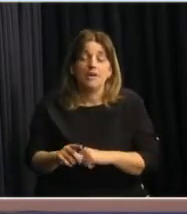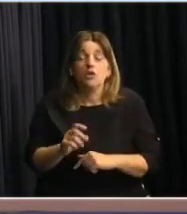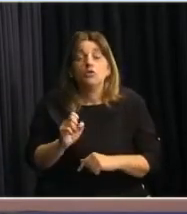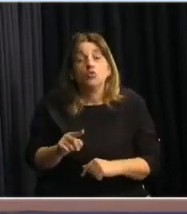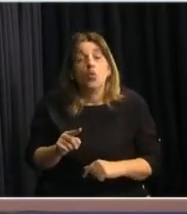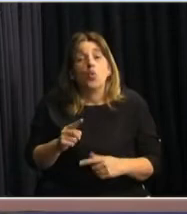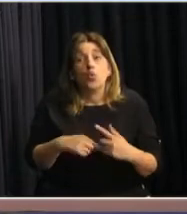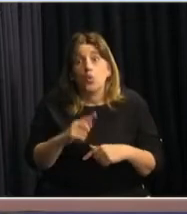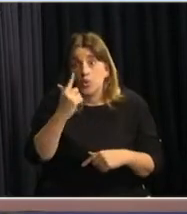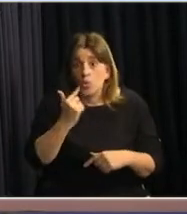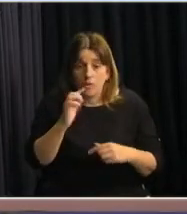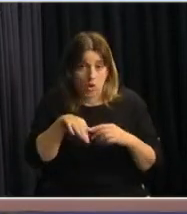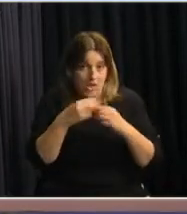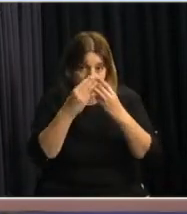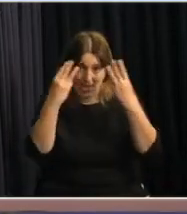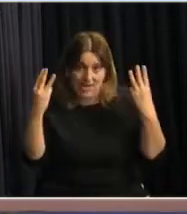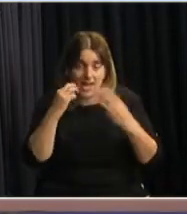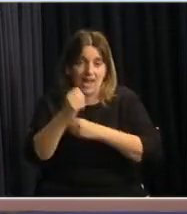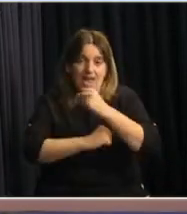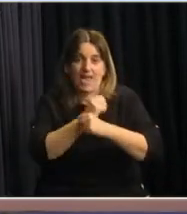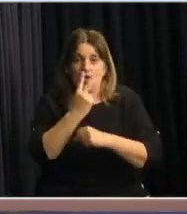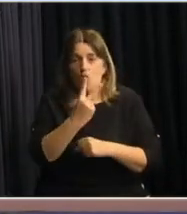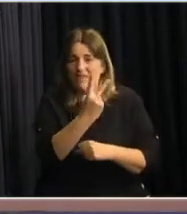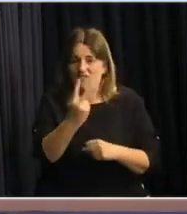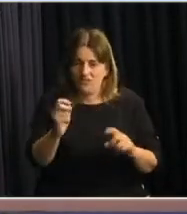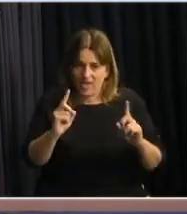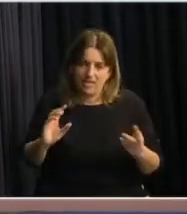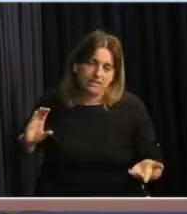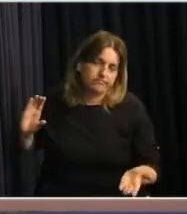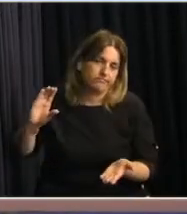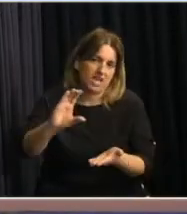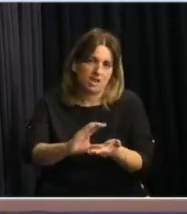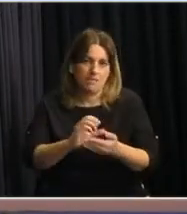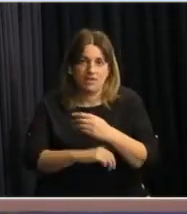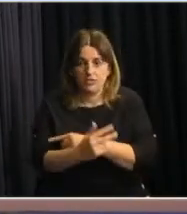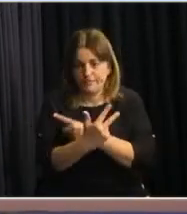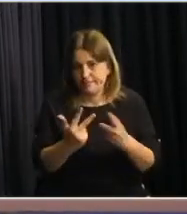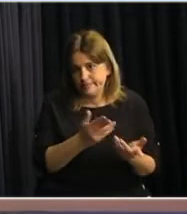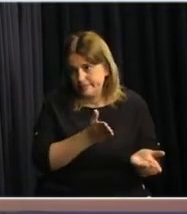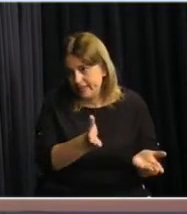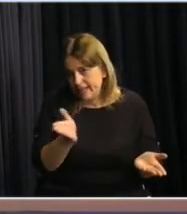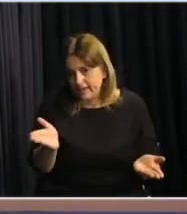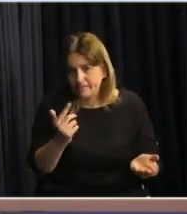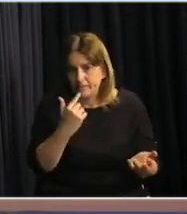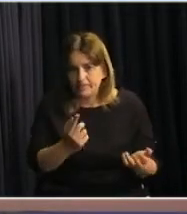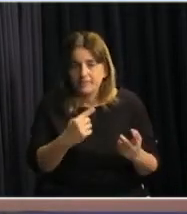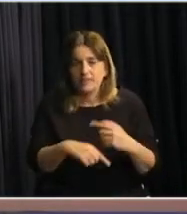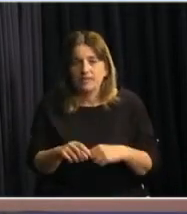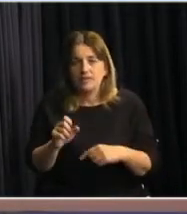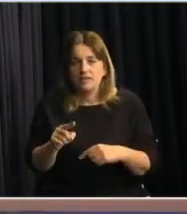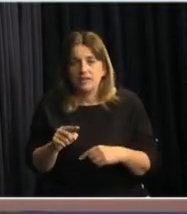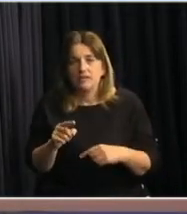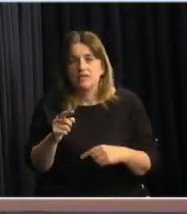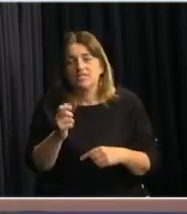lo que son los grandes números, en el 2020 la inversión en estos tres instrumentos que mencionábamos, las